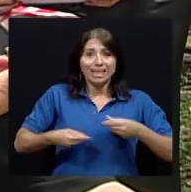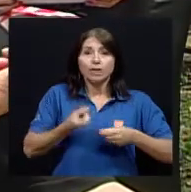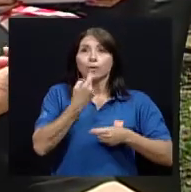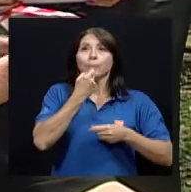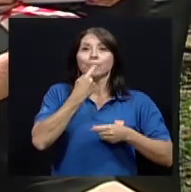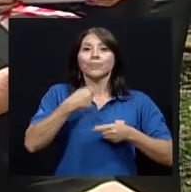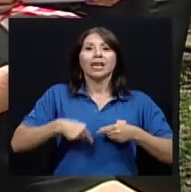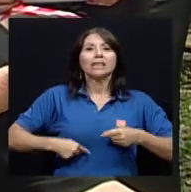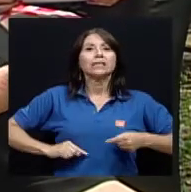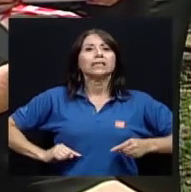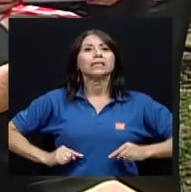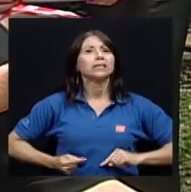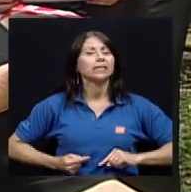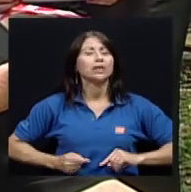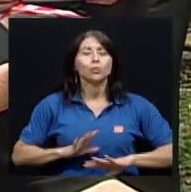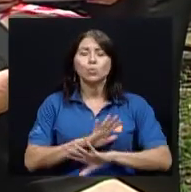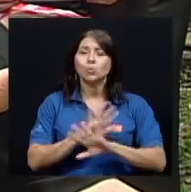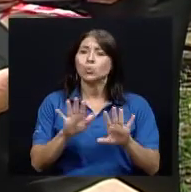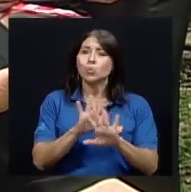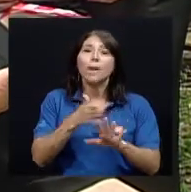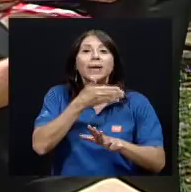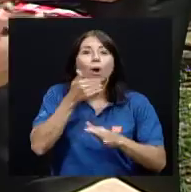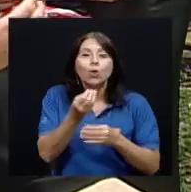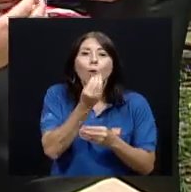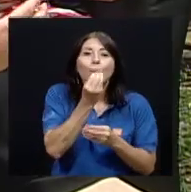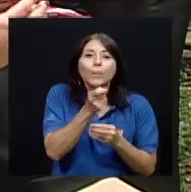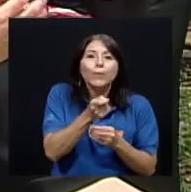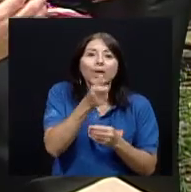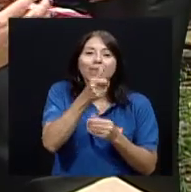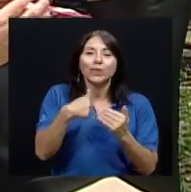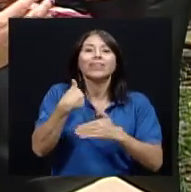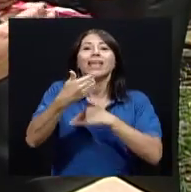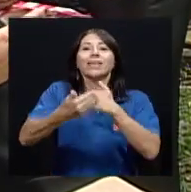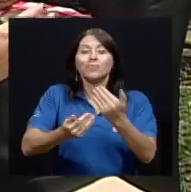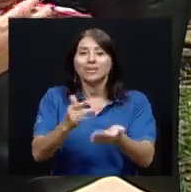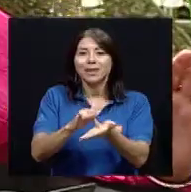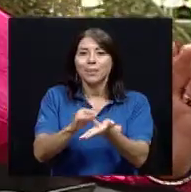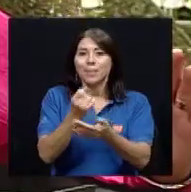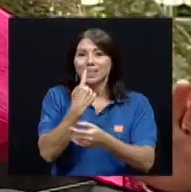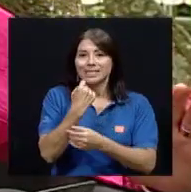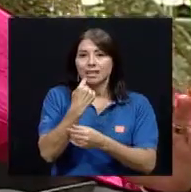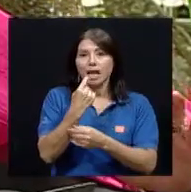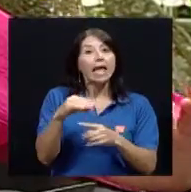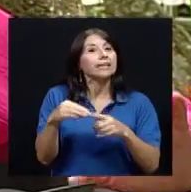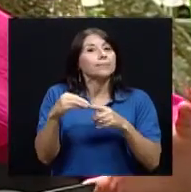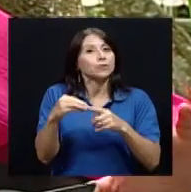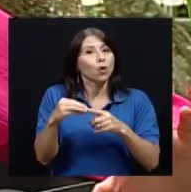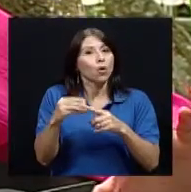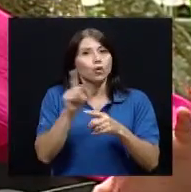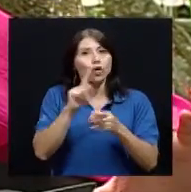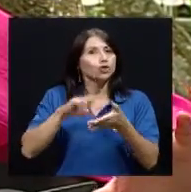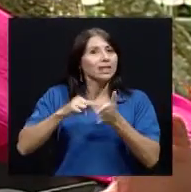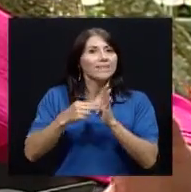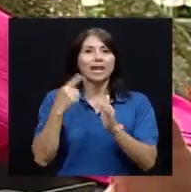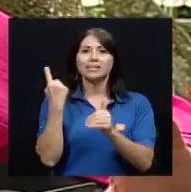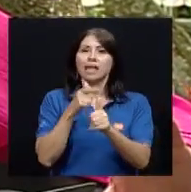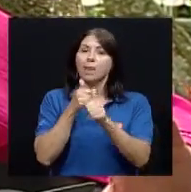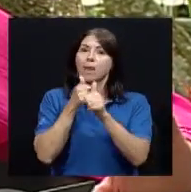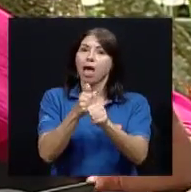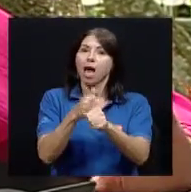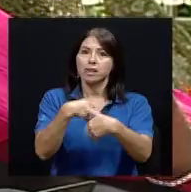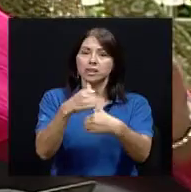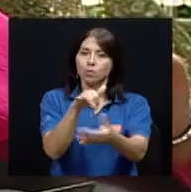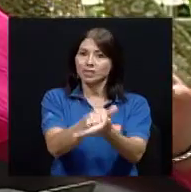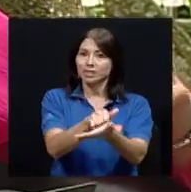absorba un poquito menos y darlo a no a no darlo del todo claramente establece la excepción no la norma y eso que le quede muy claro a la gente que nos está